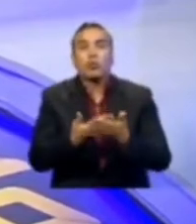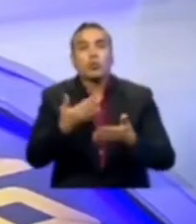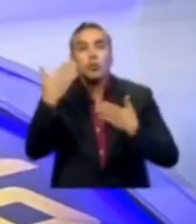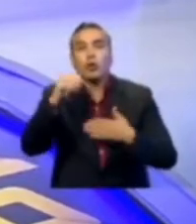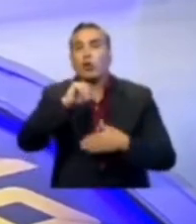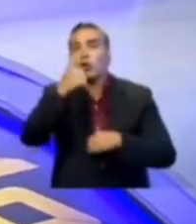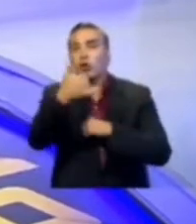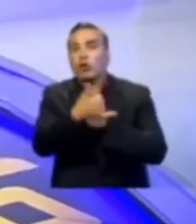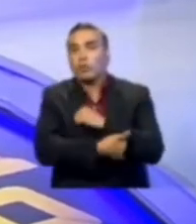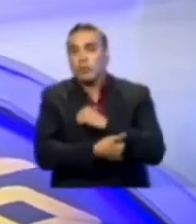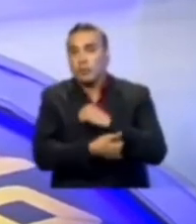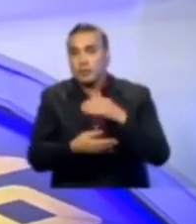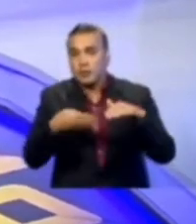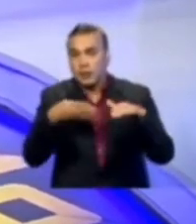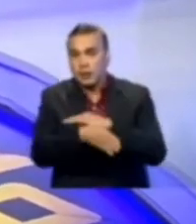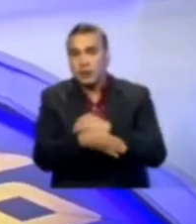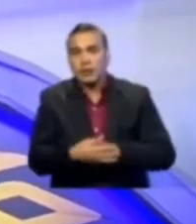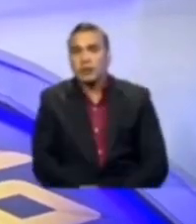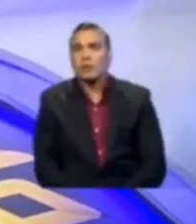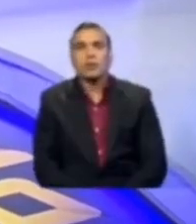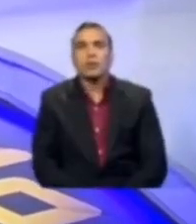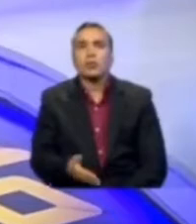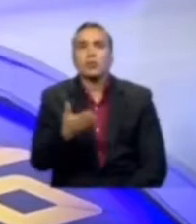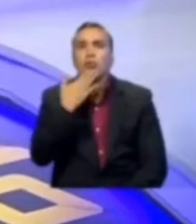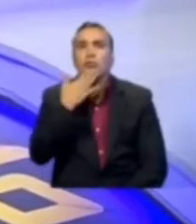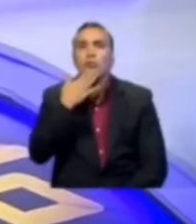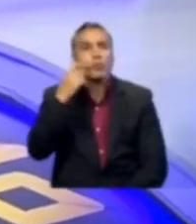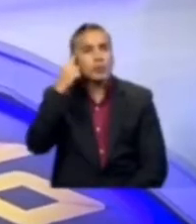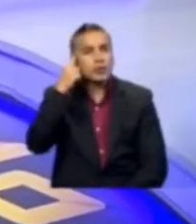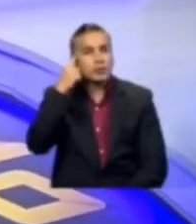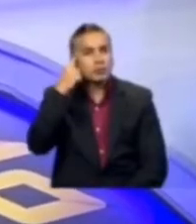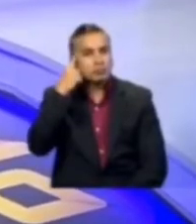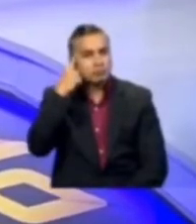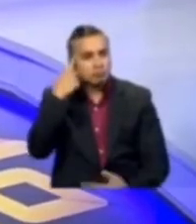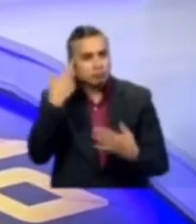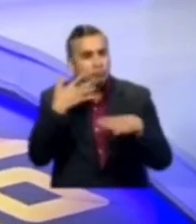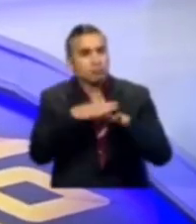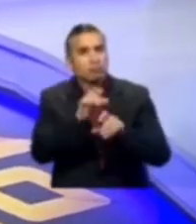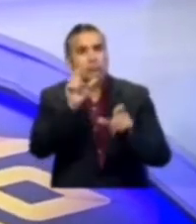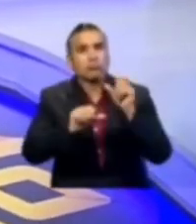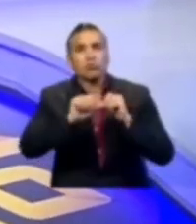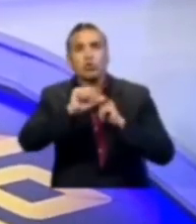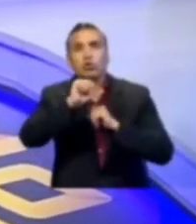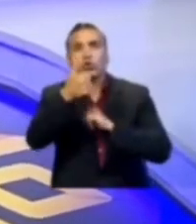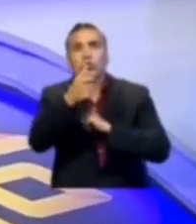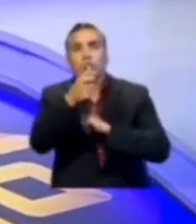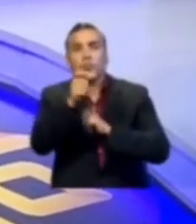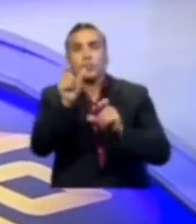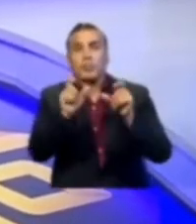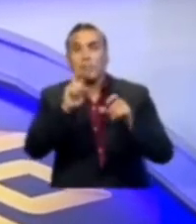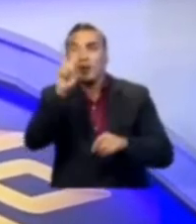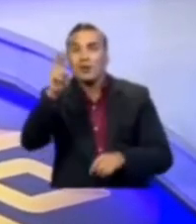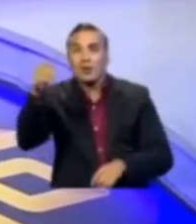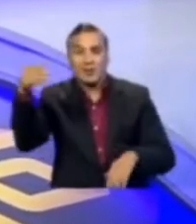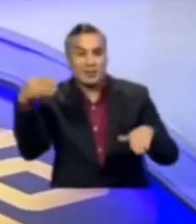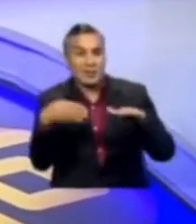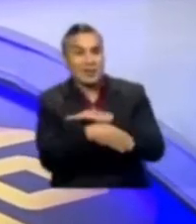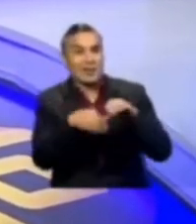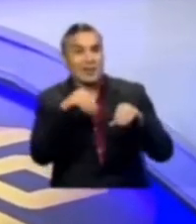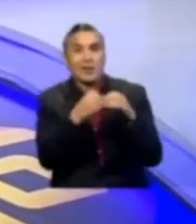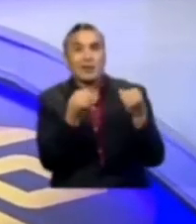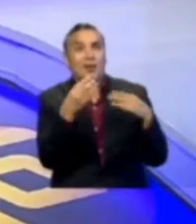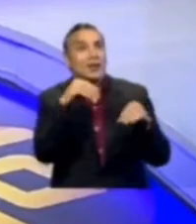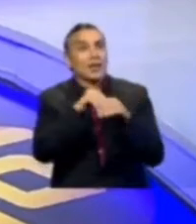migratoria? Y específicamente, ¿cómo piensa integrar y regular la migración de los hermanos venezolanos, que es el grupo más